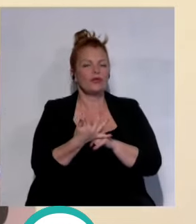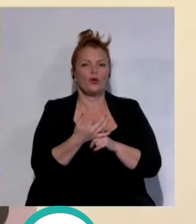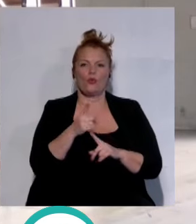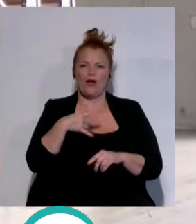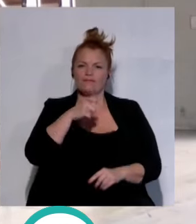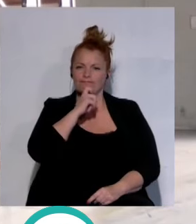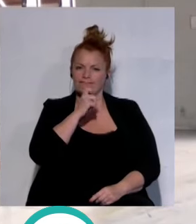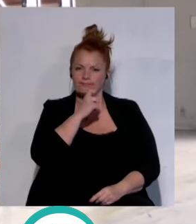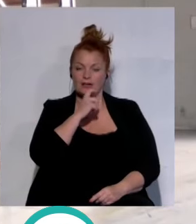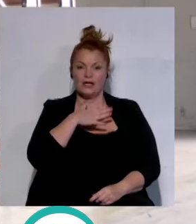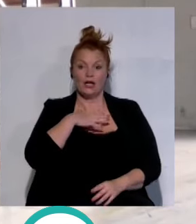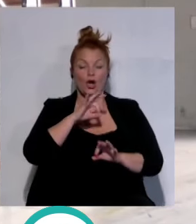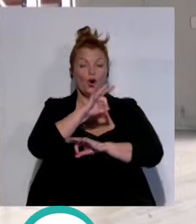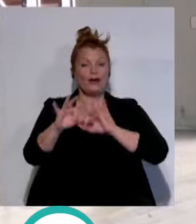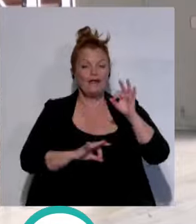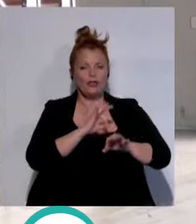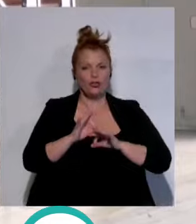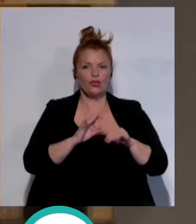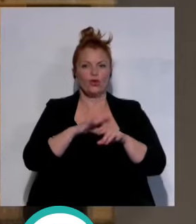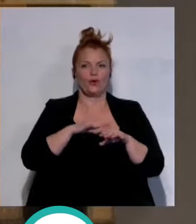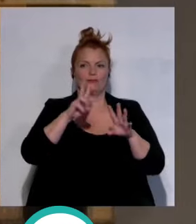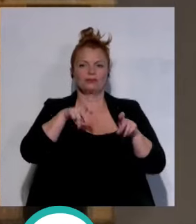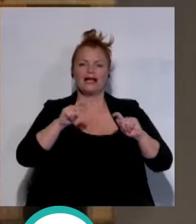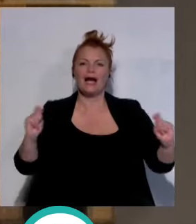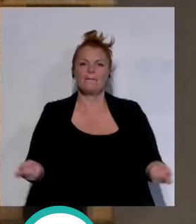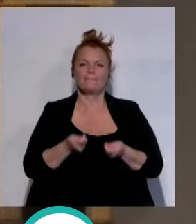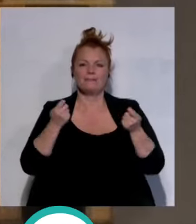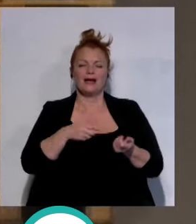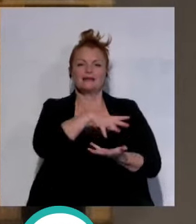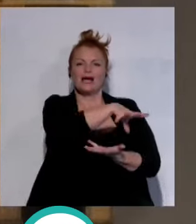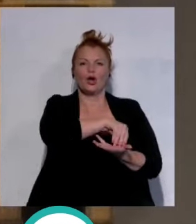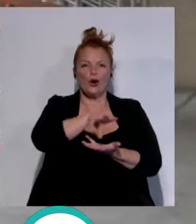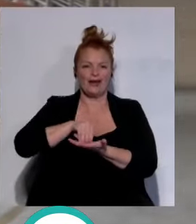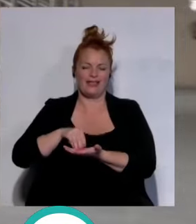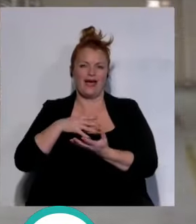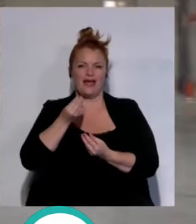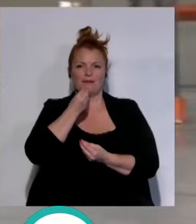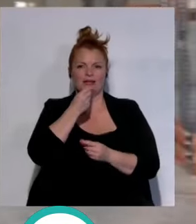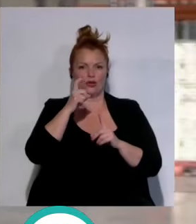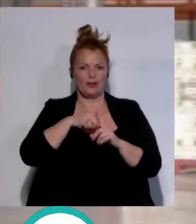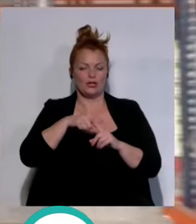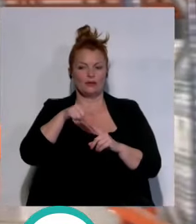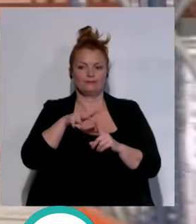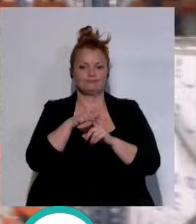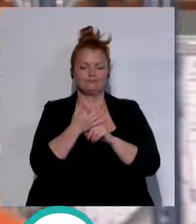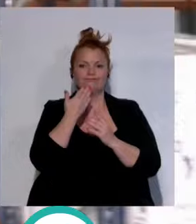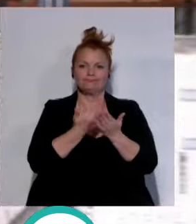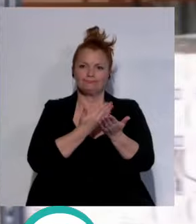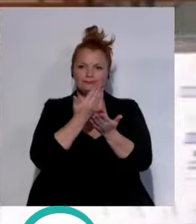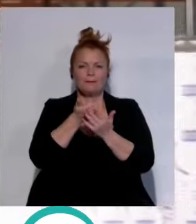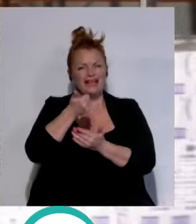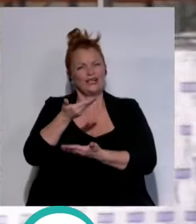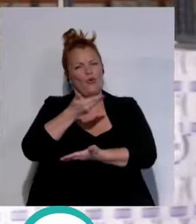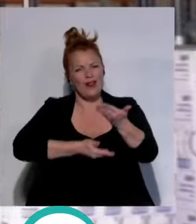compleja desde estas organizaciones ponen la mirada en la campaña de recogida de alimentos de mayo en esta ocasión solicitan aún más la